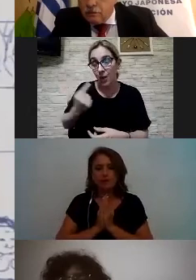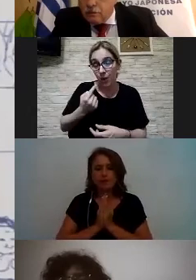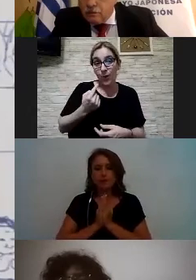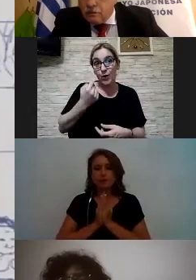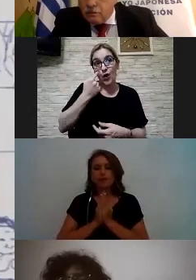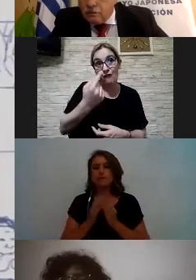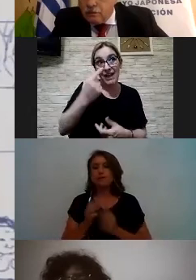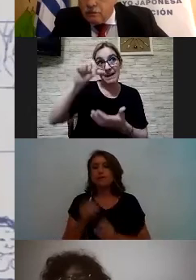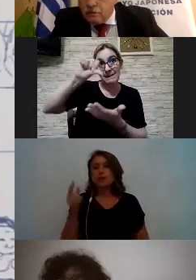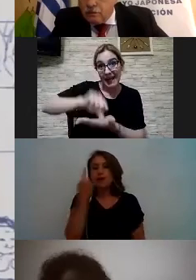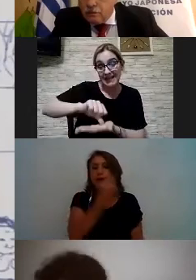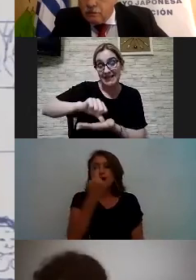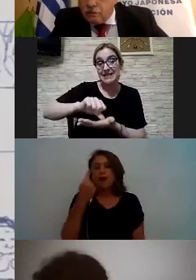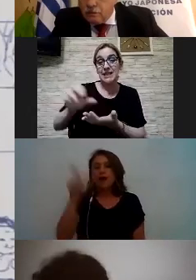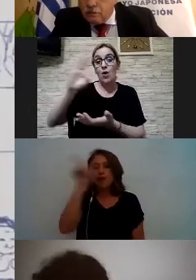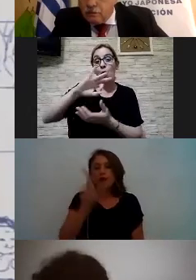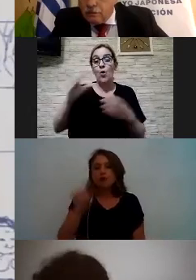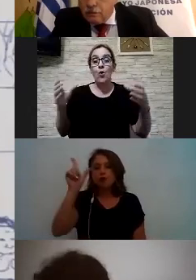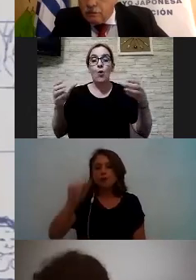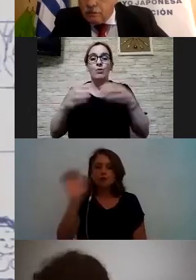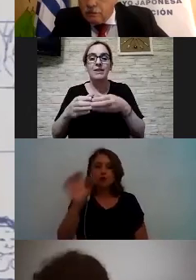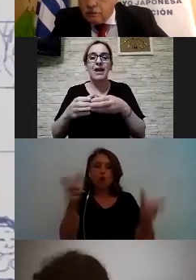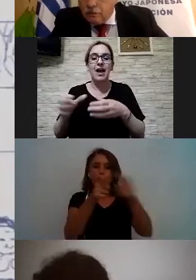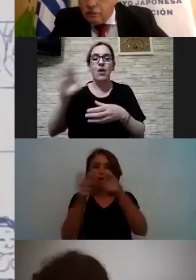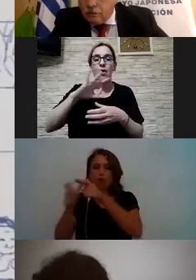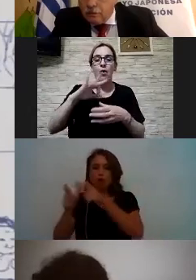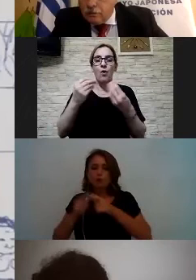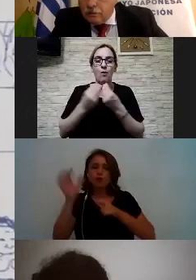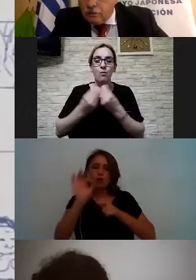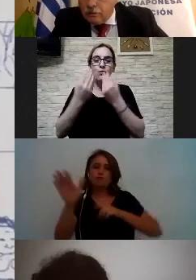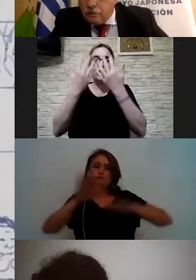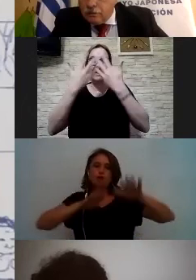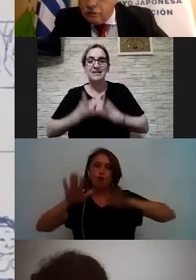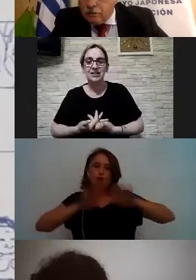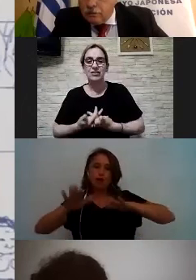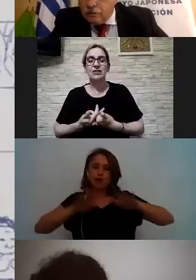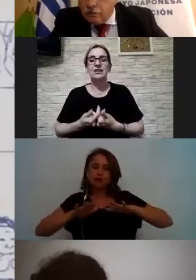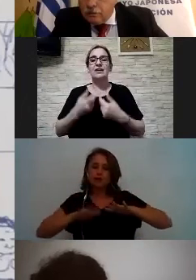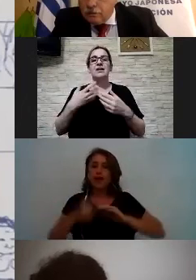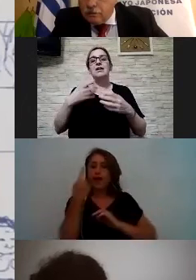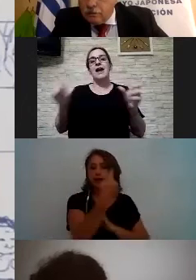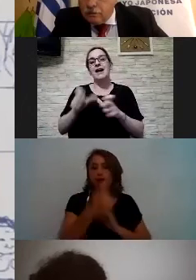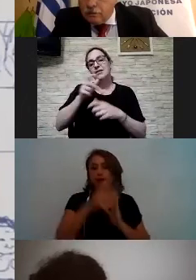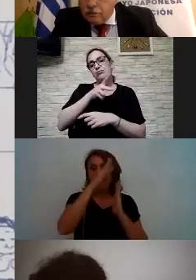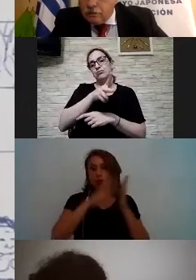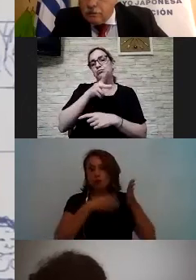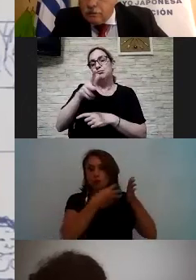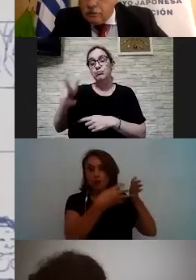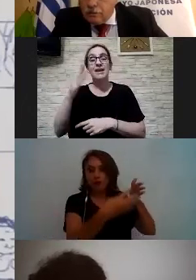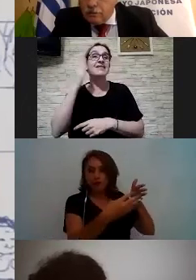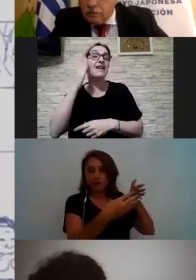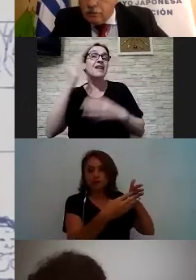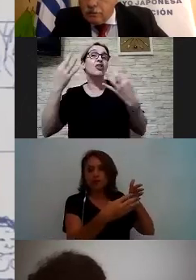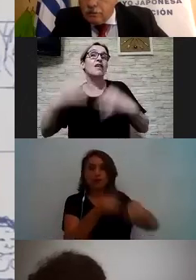países o de las comunidades o de las organizaciones hace su calendario teniendo en cuenta el